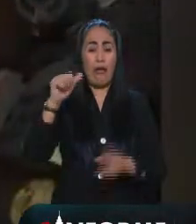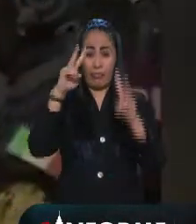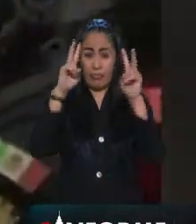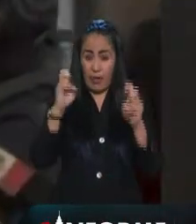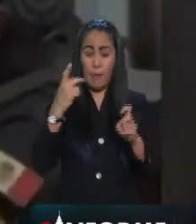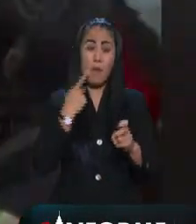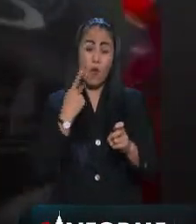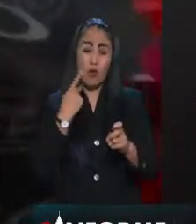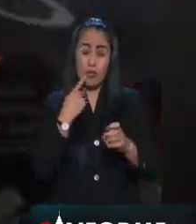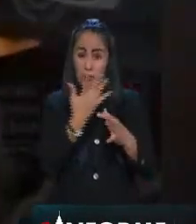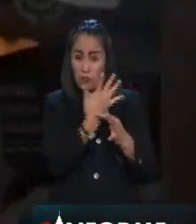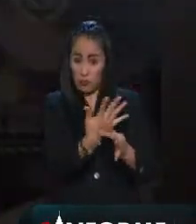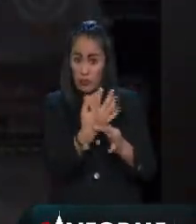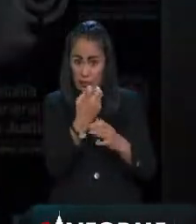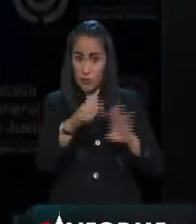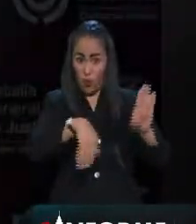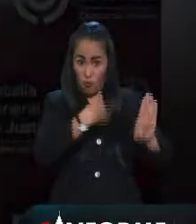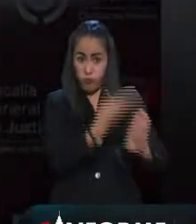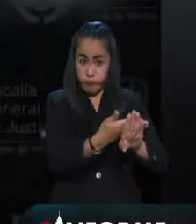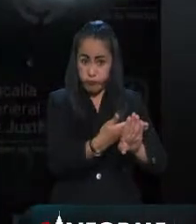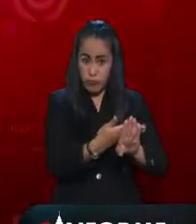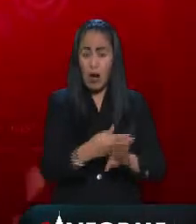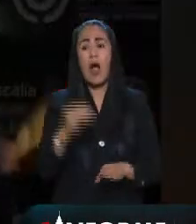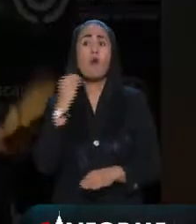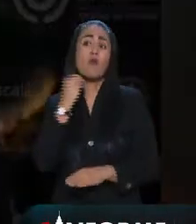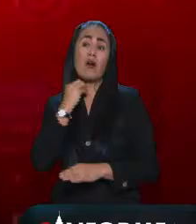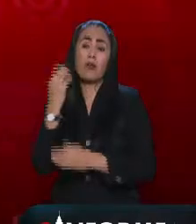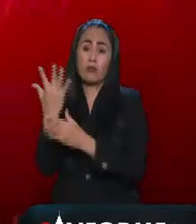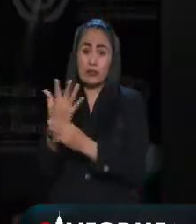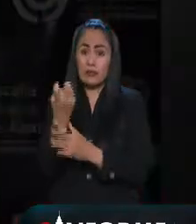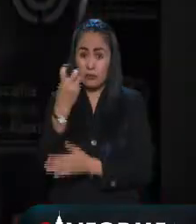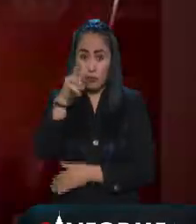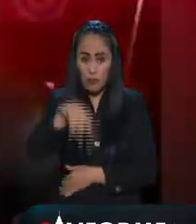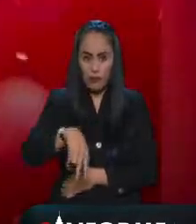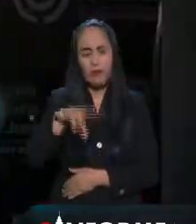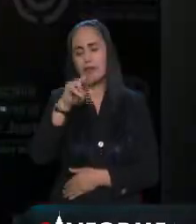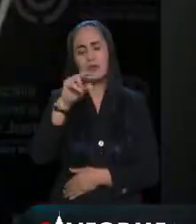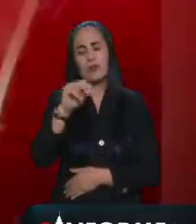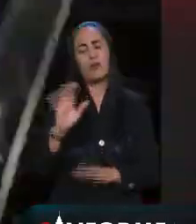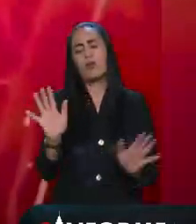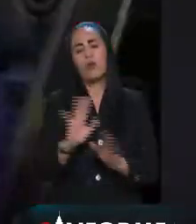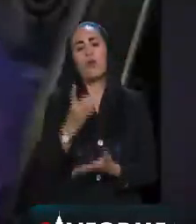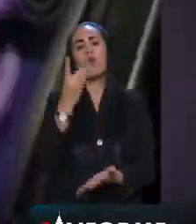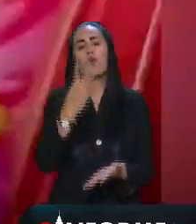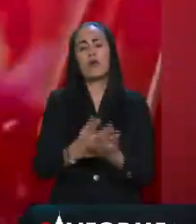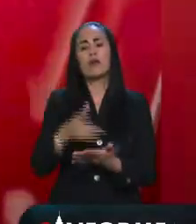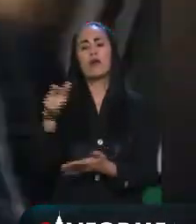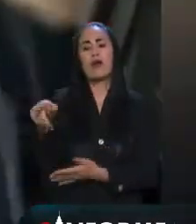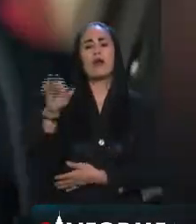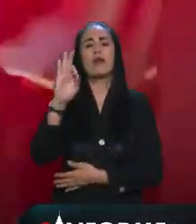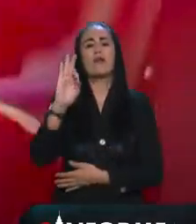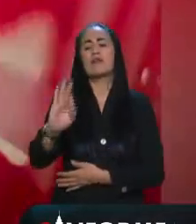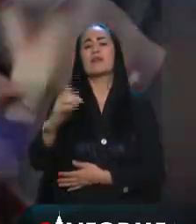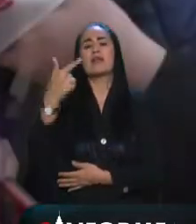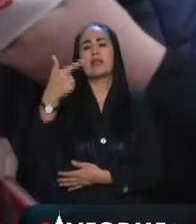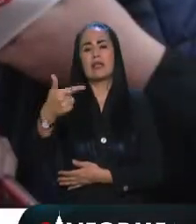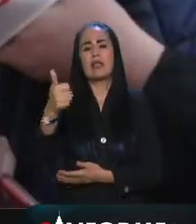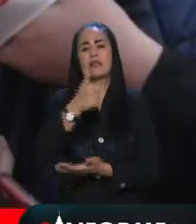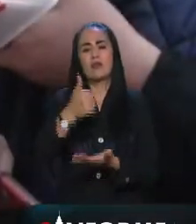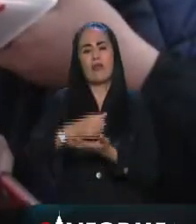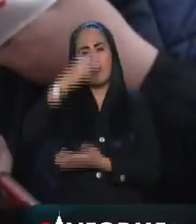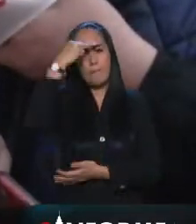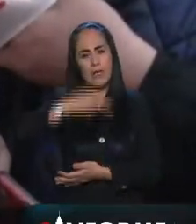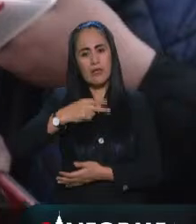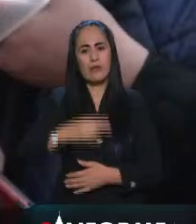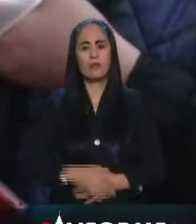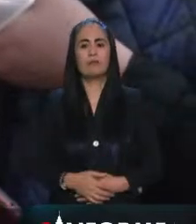como ha argumentado la defensa de Cuauhtémoc N y dejó todo en manos de la Fiscalía General de Justicia tiene